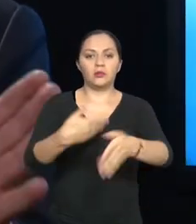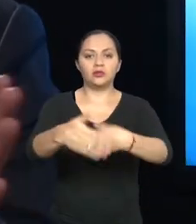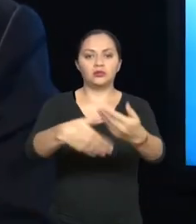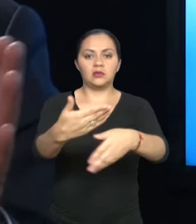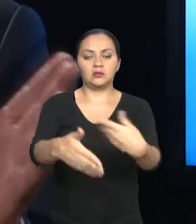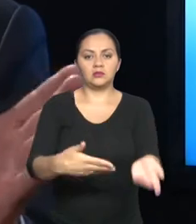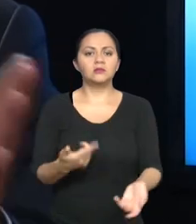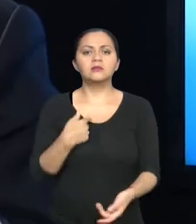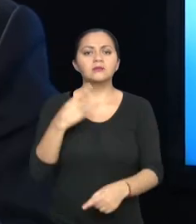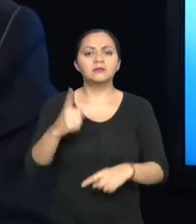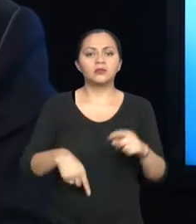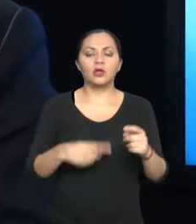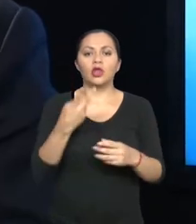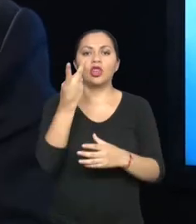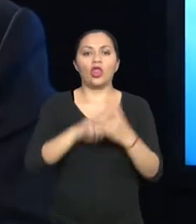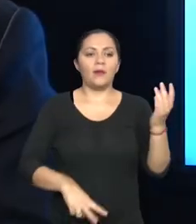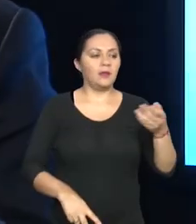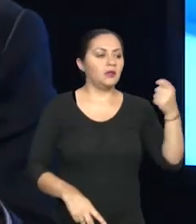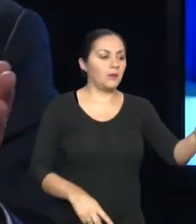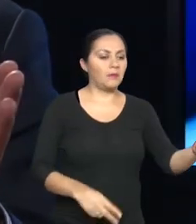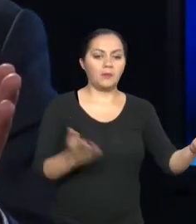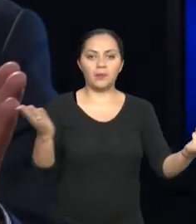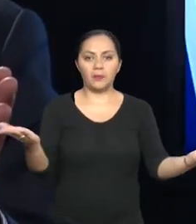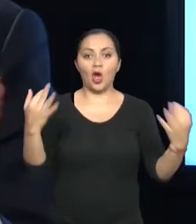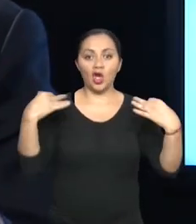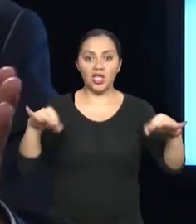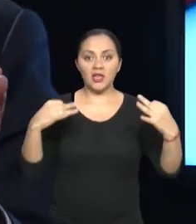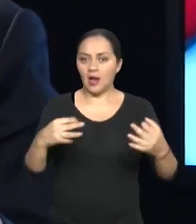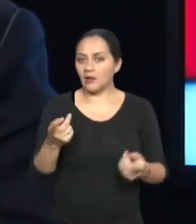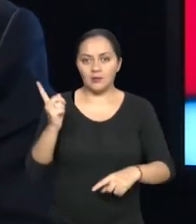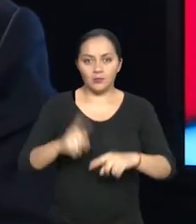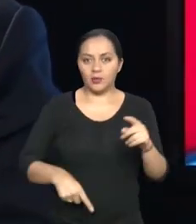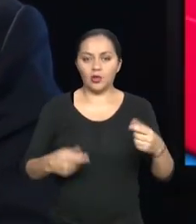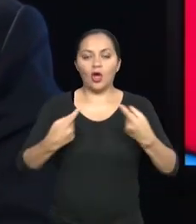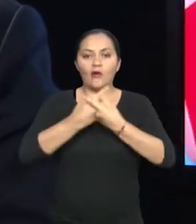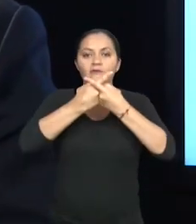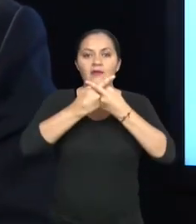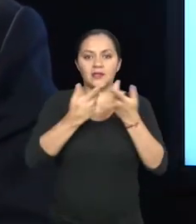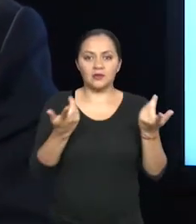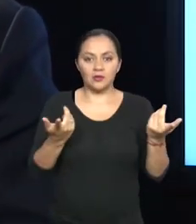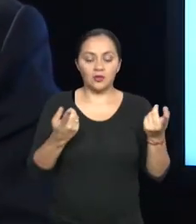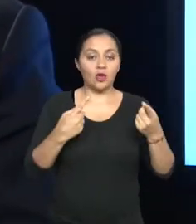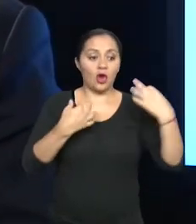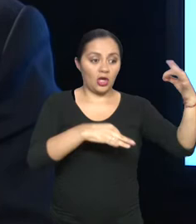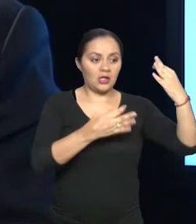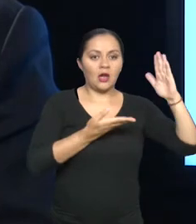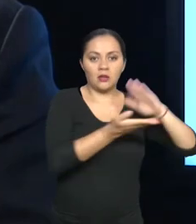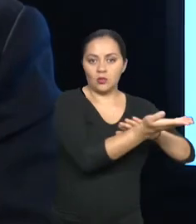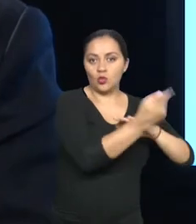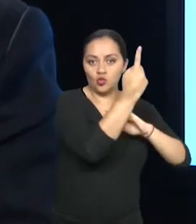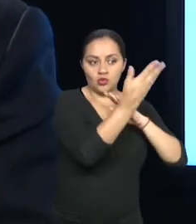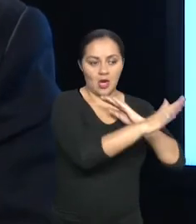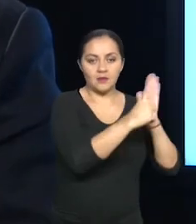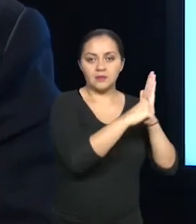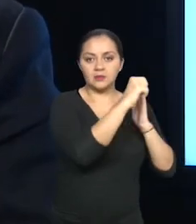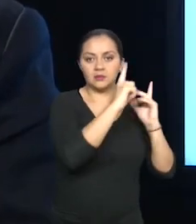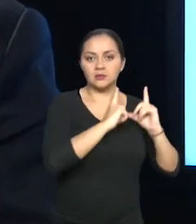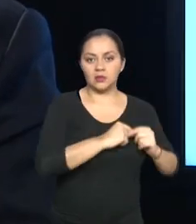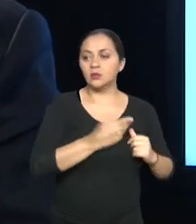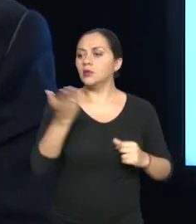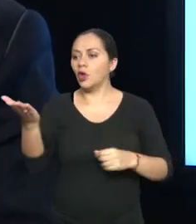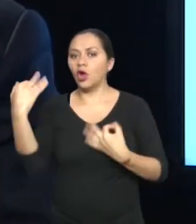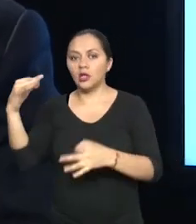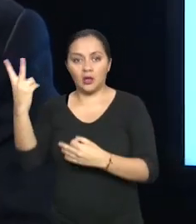porque no puedo tener dobles originales, porque eso permitiría un conflicto. Y segundo, la copia del carnet